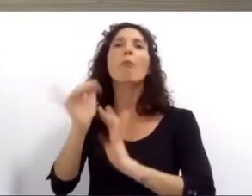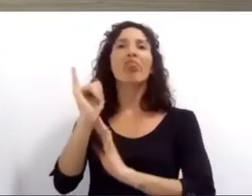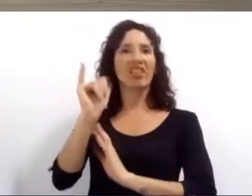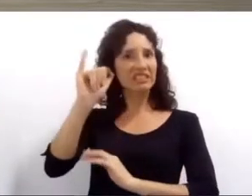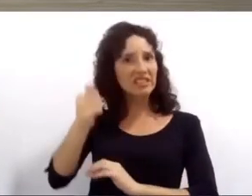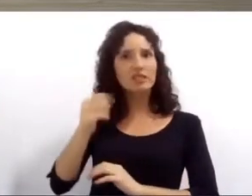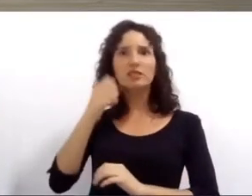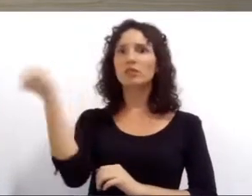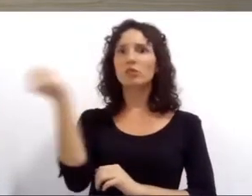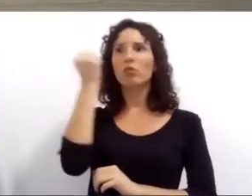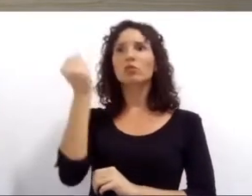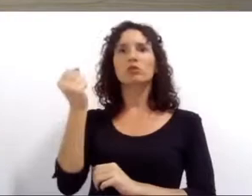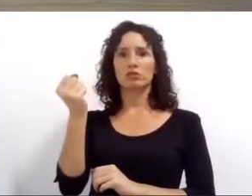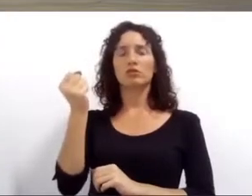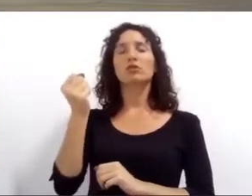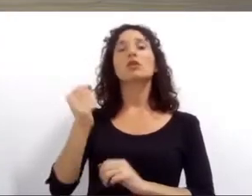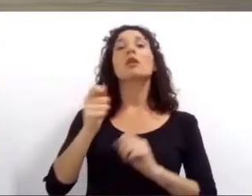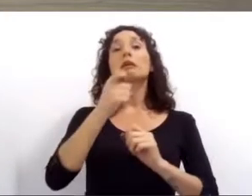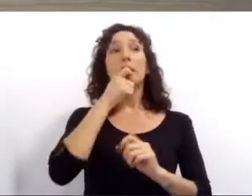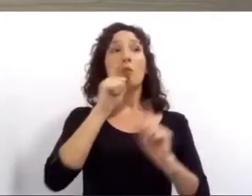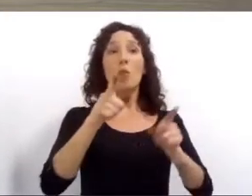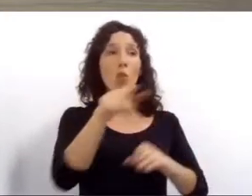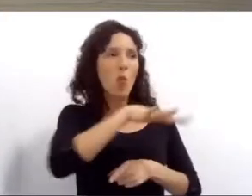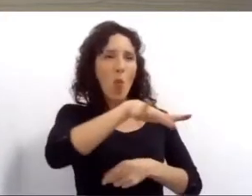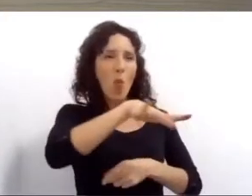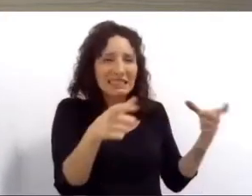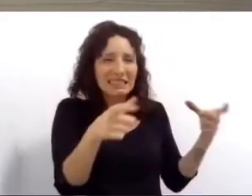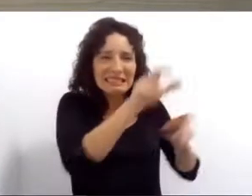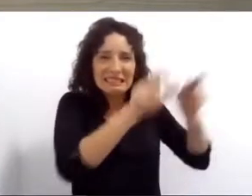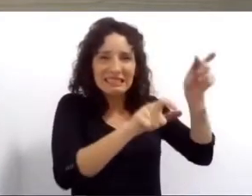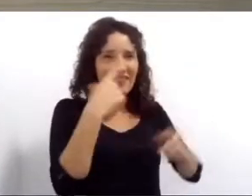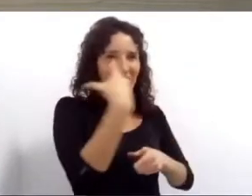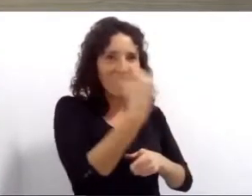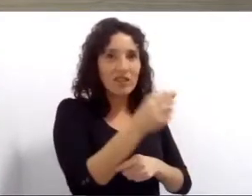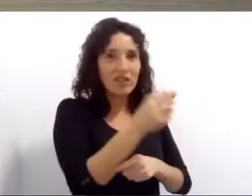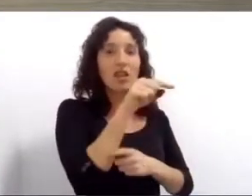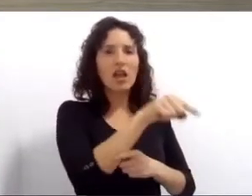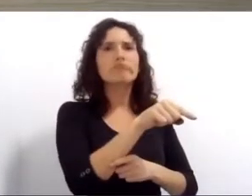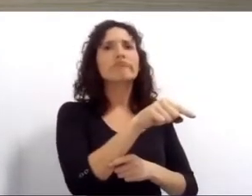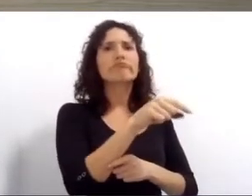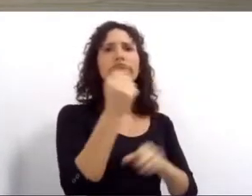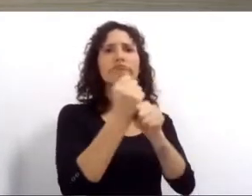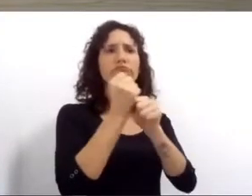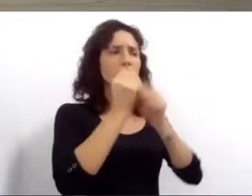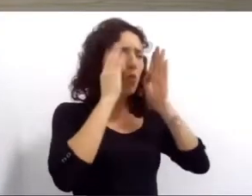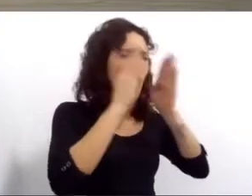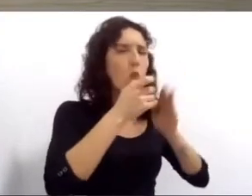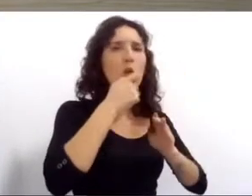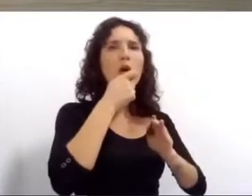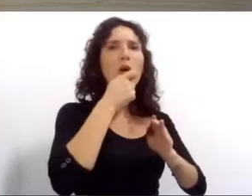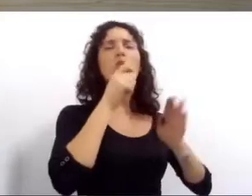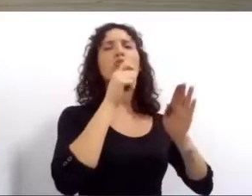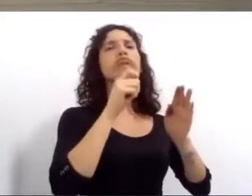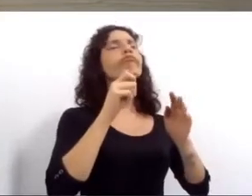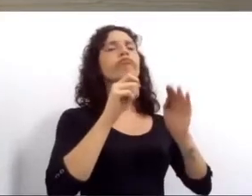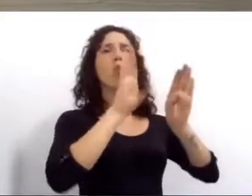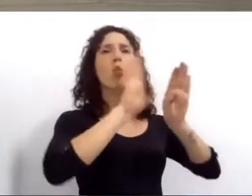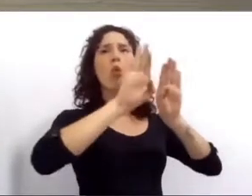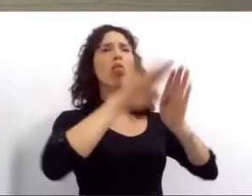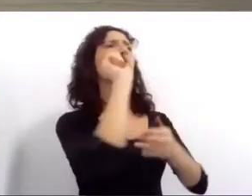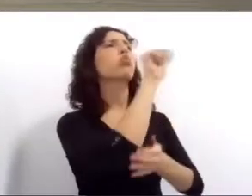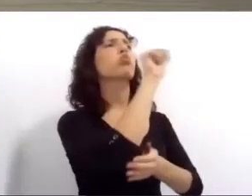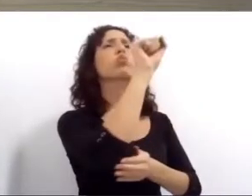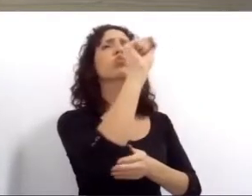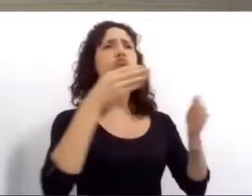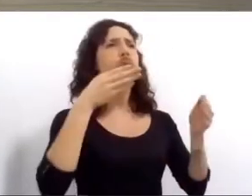contagios en los barrios, definimos estrategias de acción focalizadas con operativos de búsqueda puerta a puerta y testeos